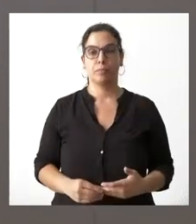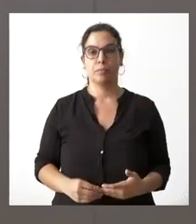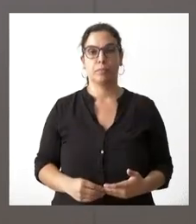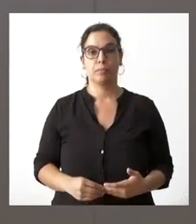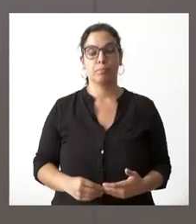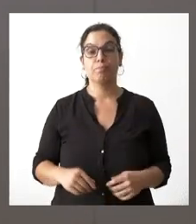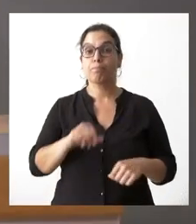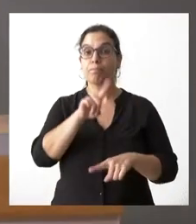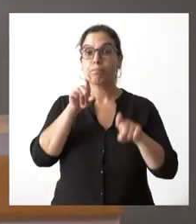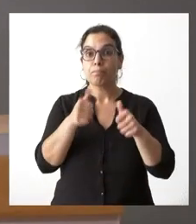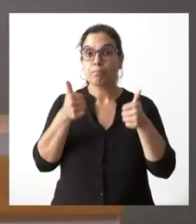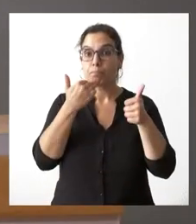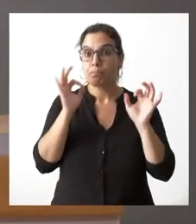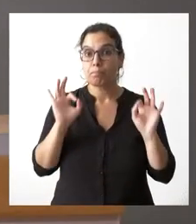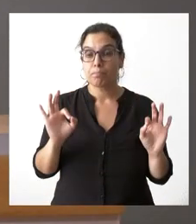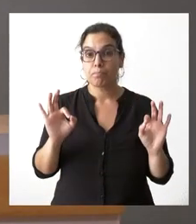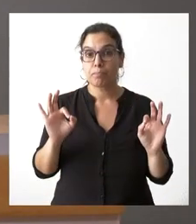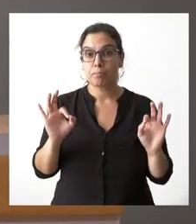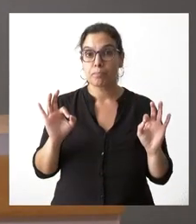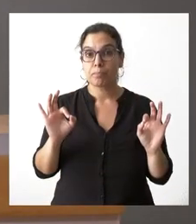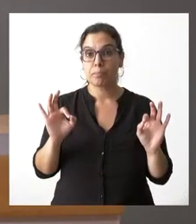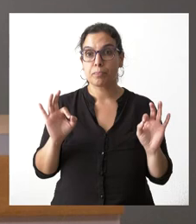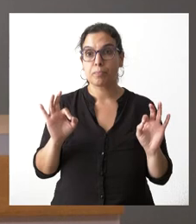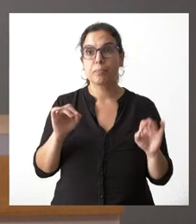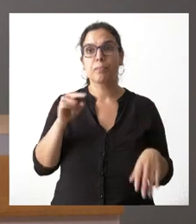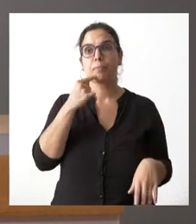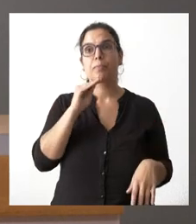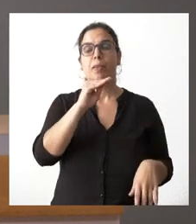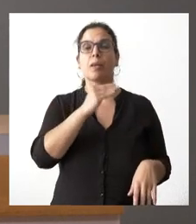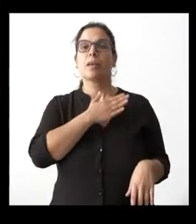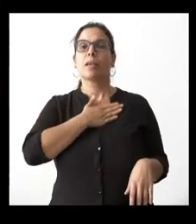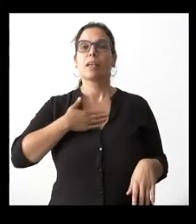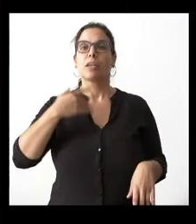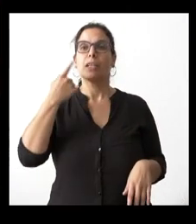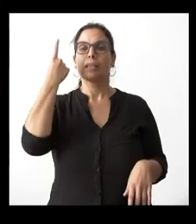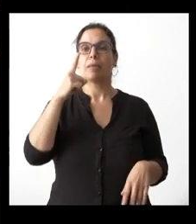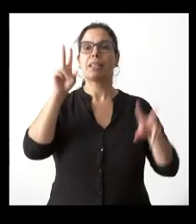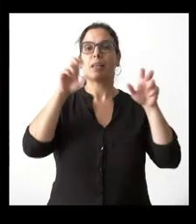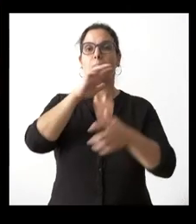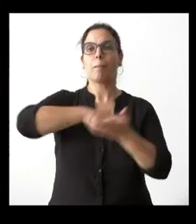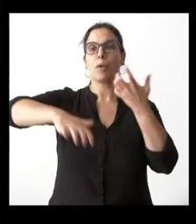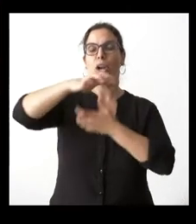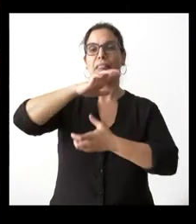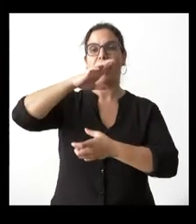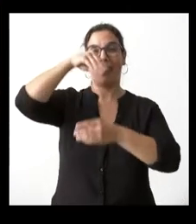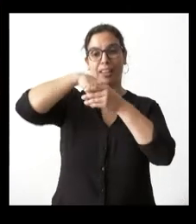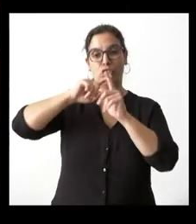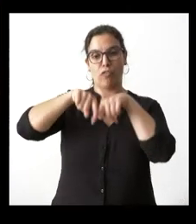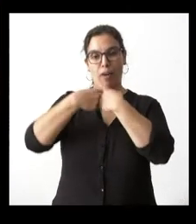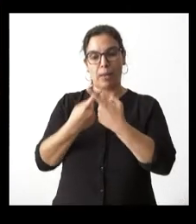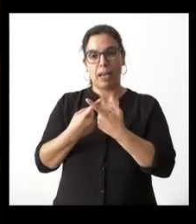¿Alguna pregunta más? Me gustaría saber en cuanto a la violencia y el familiar cómo podemos tener la sensación o